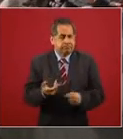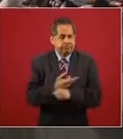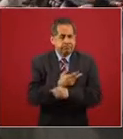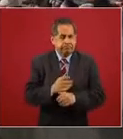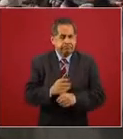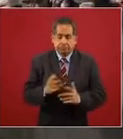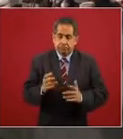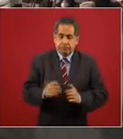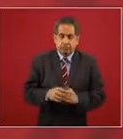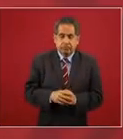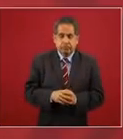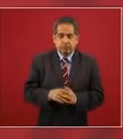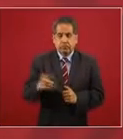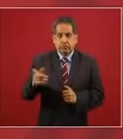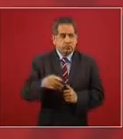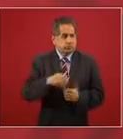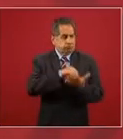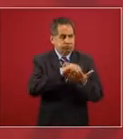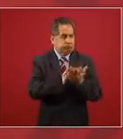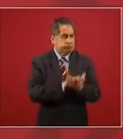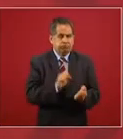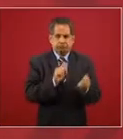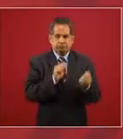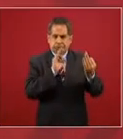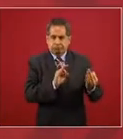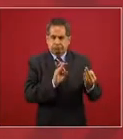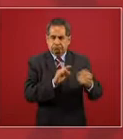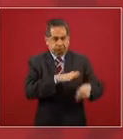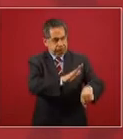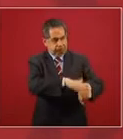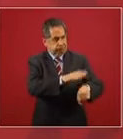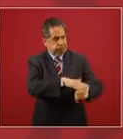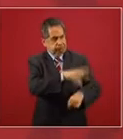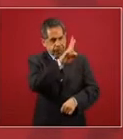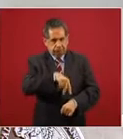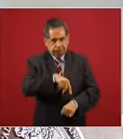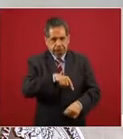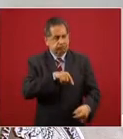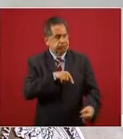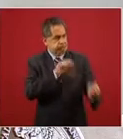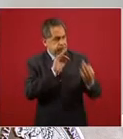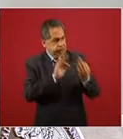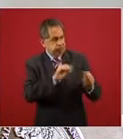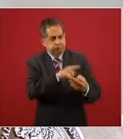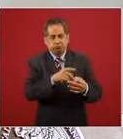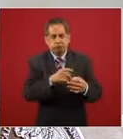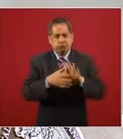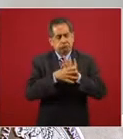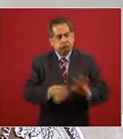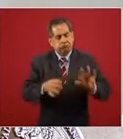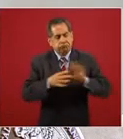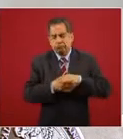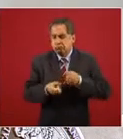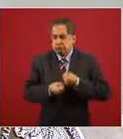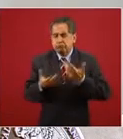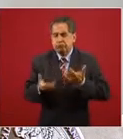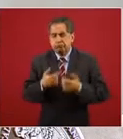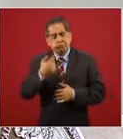pues que sean citados a declarar y que el señor